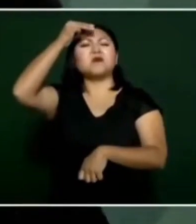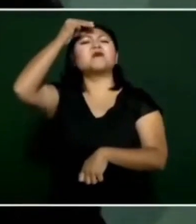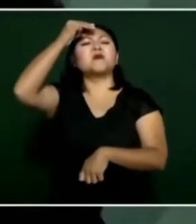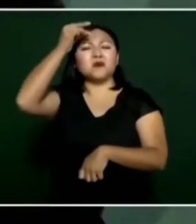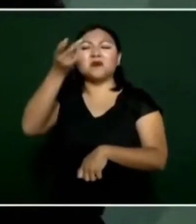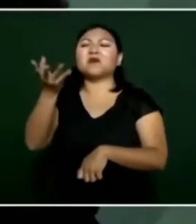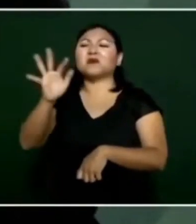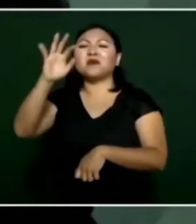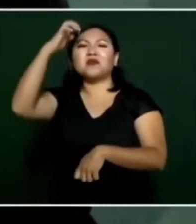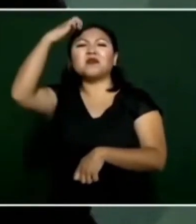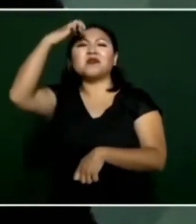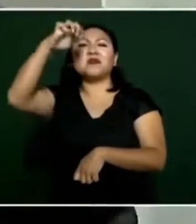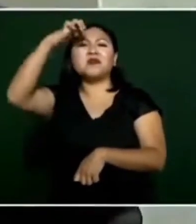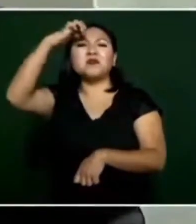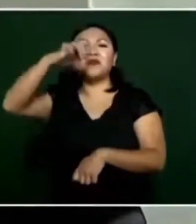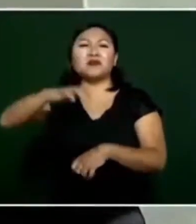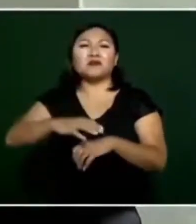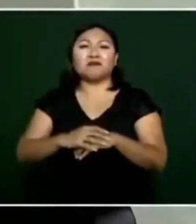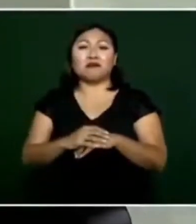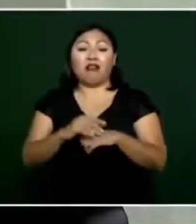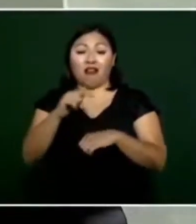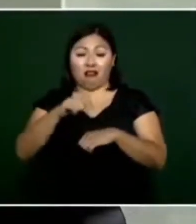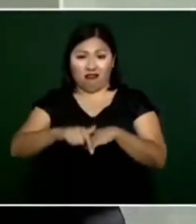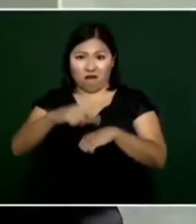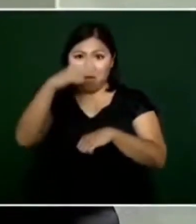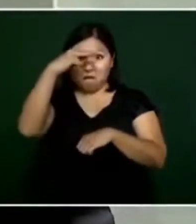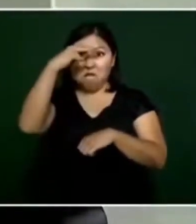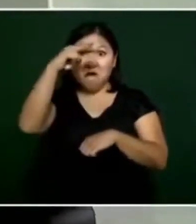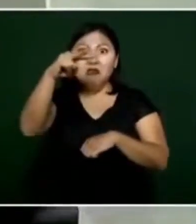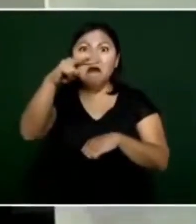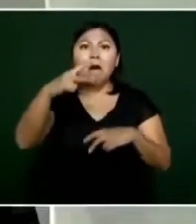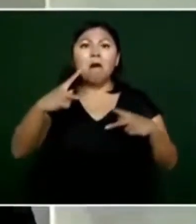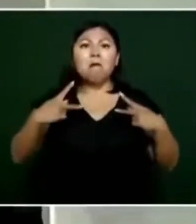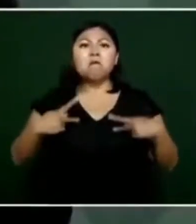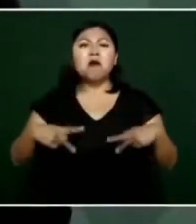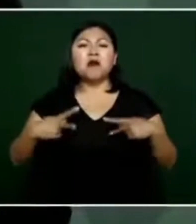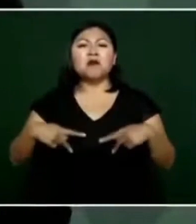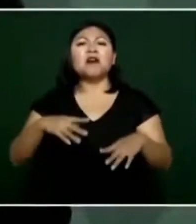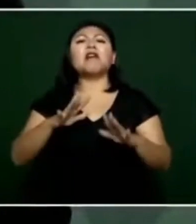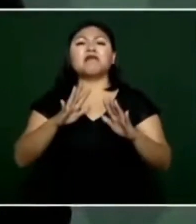analfabetismo político del mundo